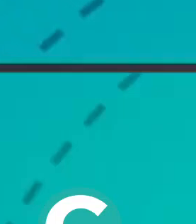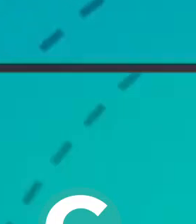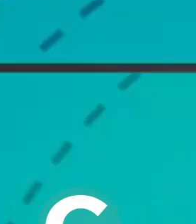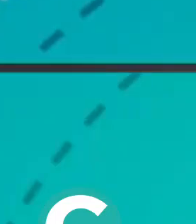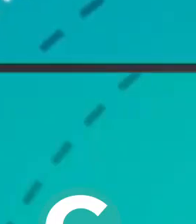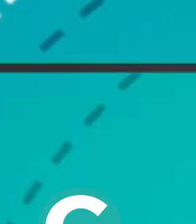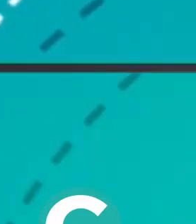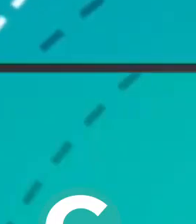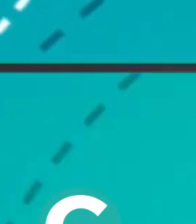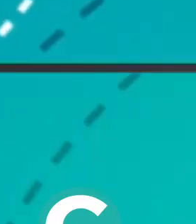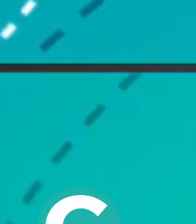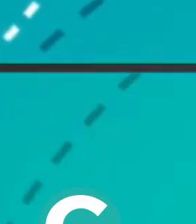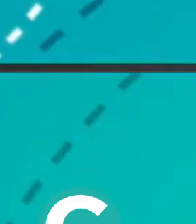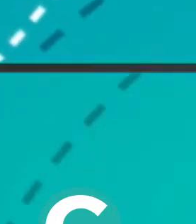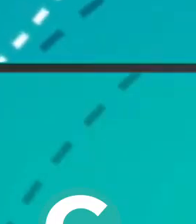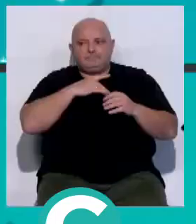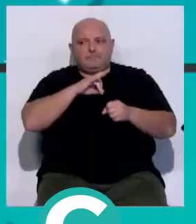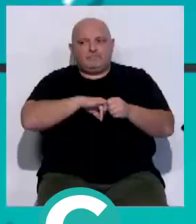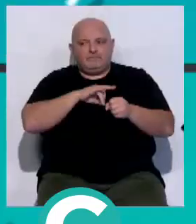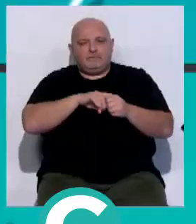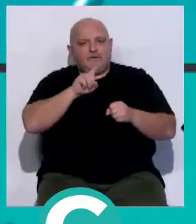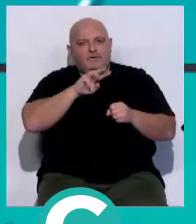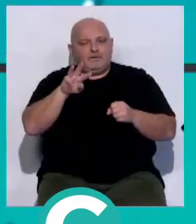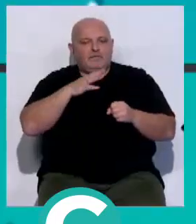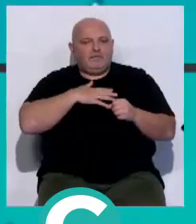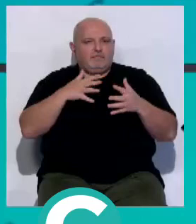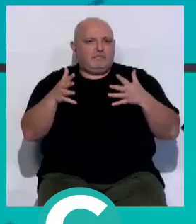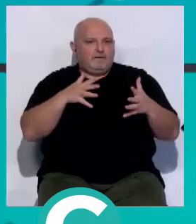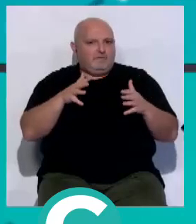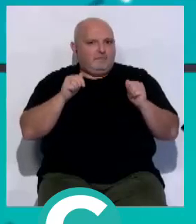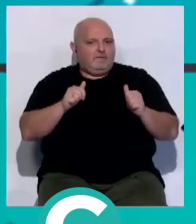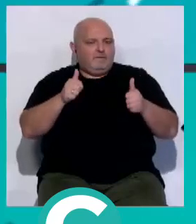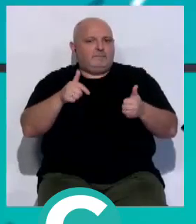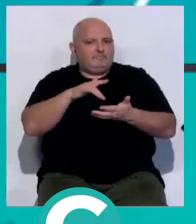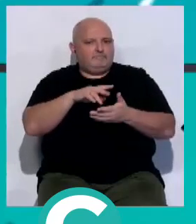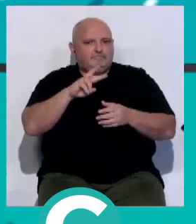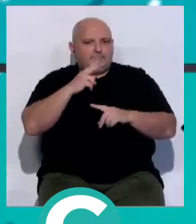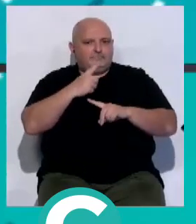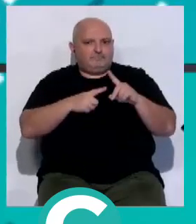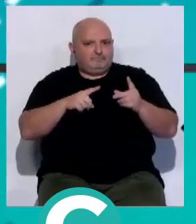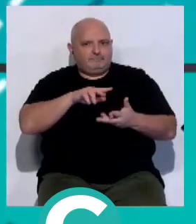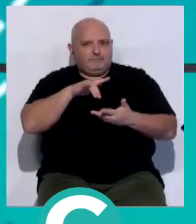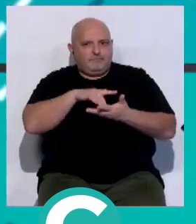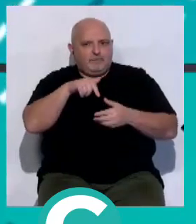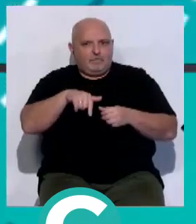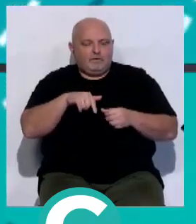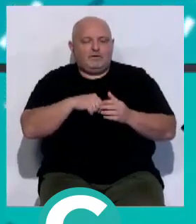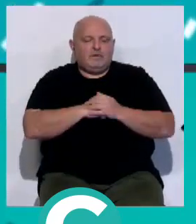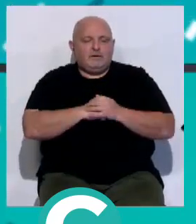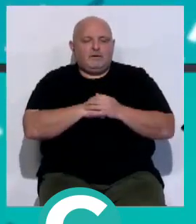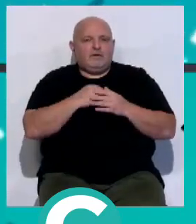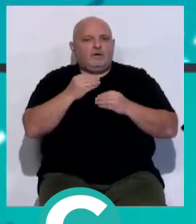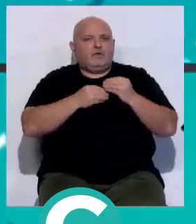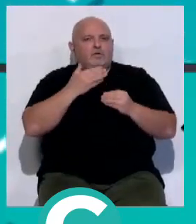Hola, tal? Muy buenas tardes. Es lunes 13 de marzo y arrancamos esta primera edición de Noticias Cádiz. Lo